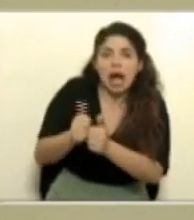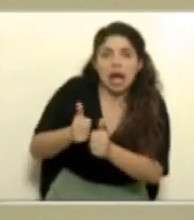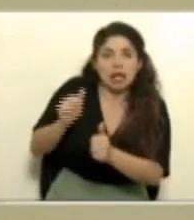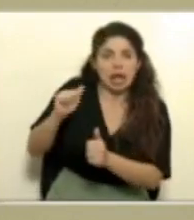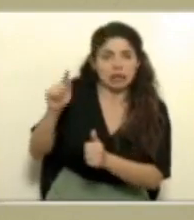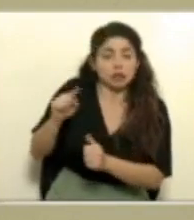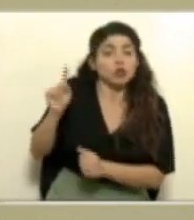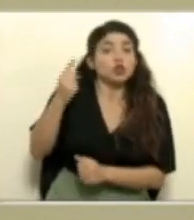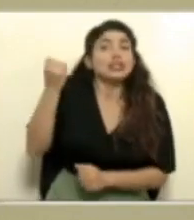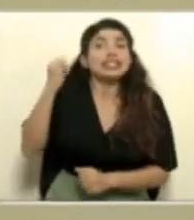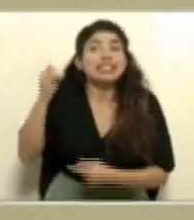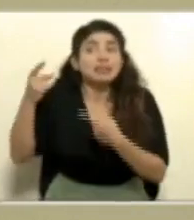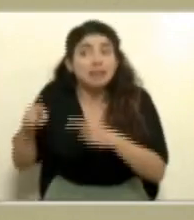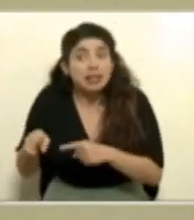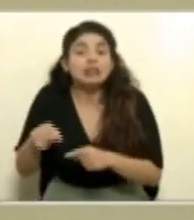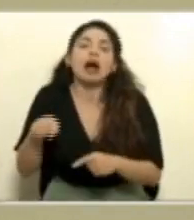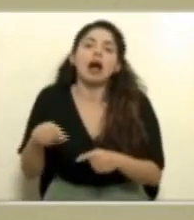AstraZeneca.